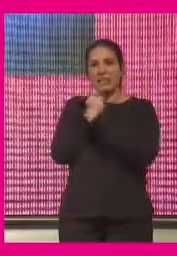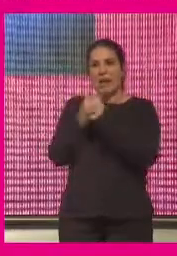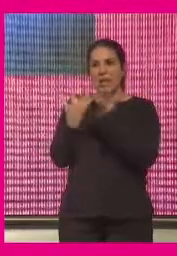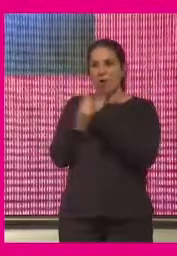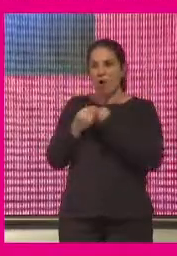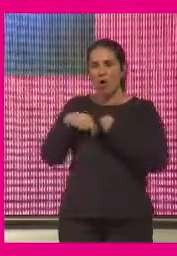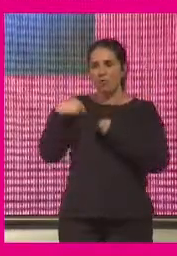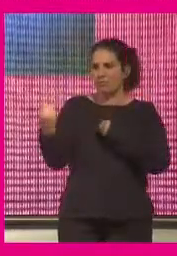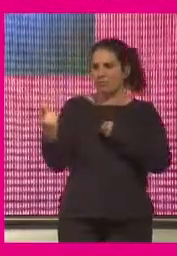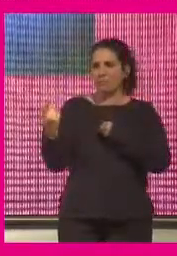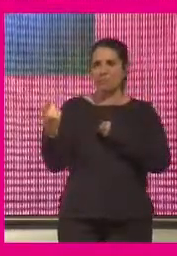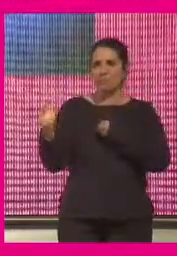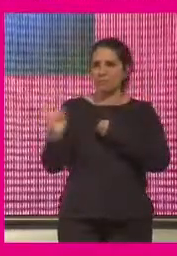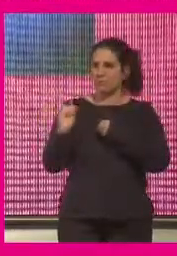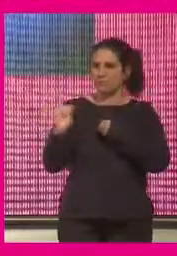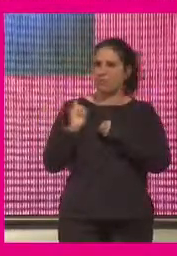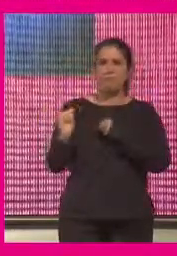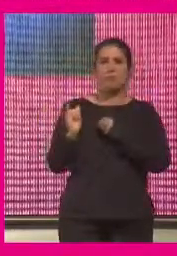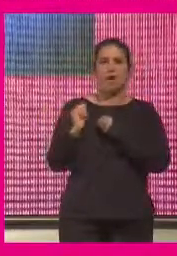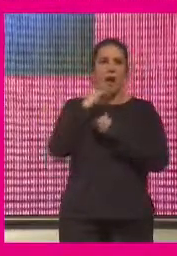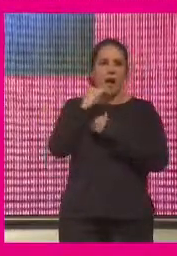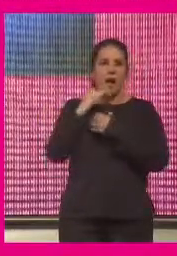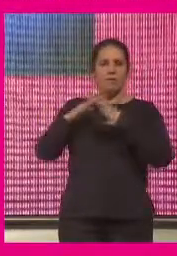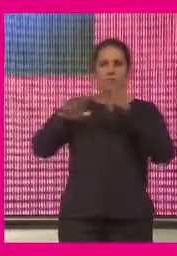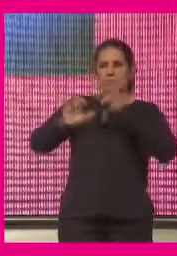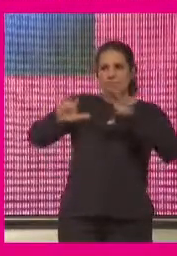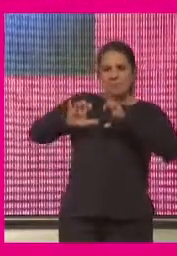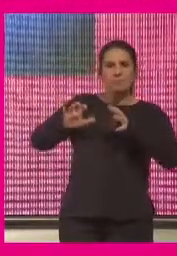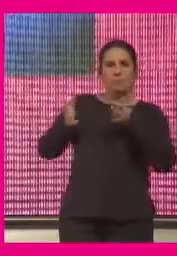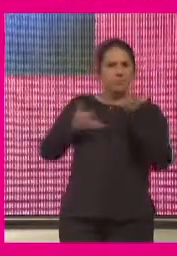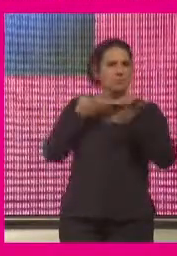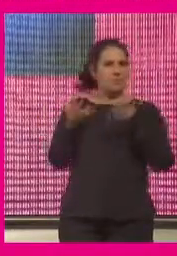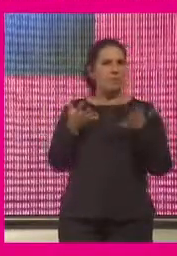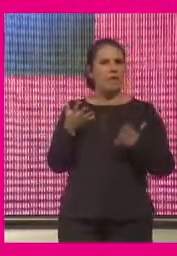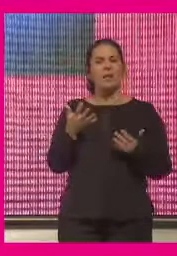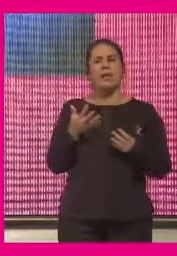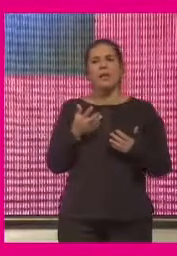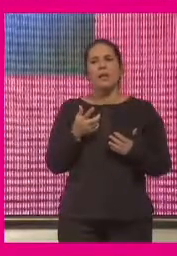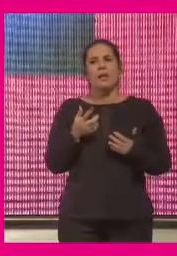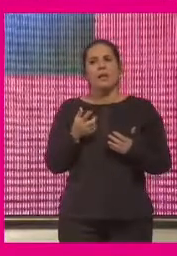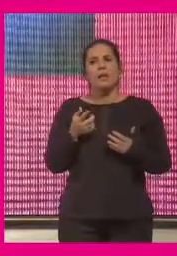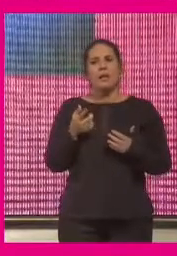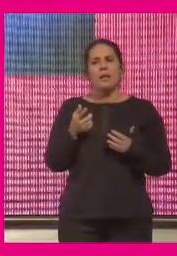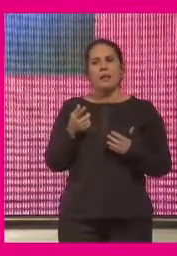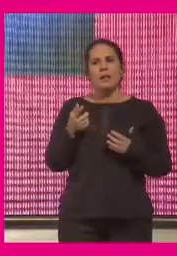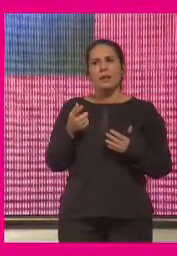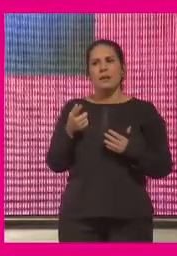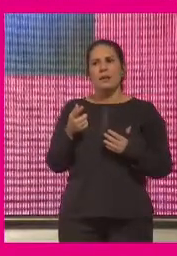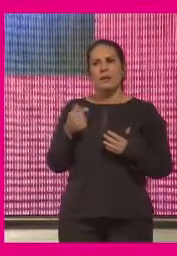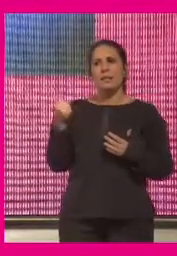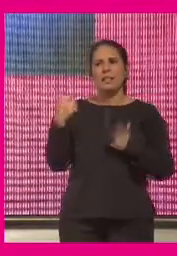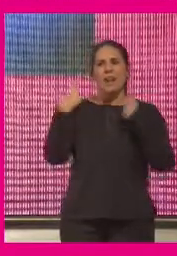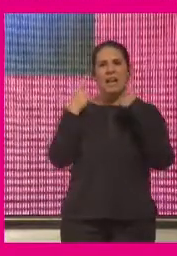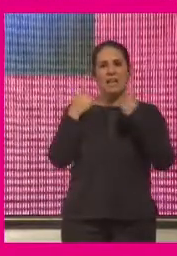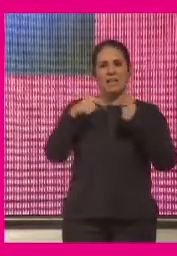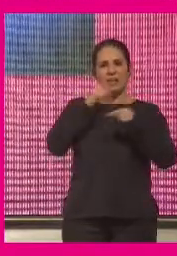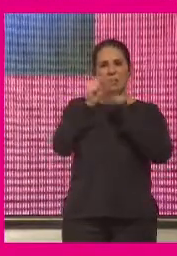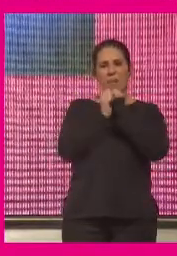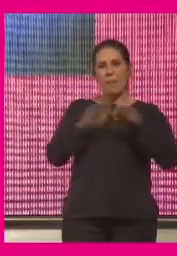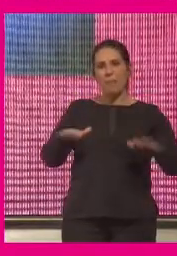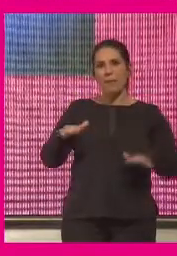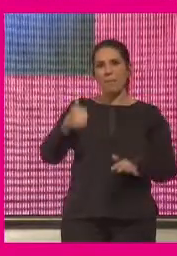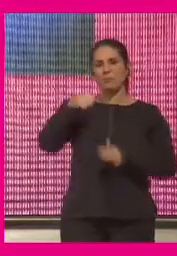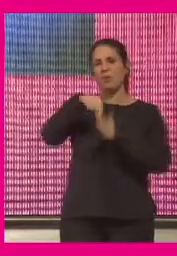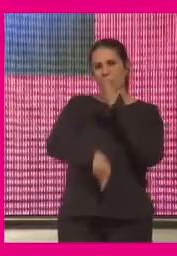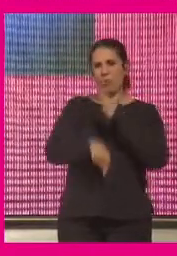los pares del aprendizaje de la relación y bueno sin entrar en las carencias obviamente que hemos tenido en esta pandemia mucho